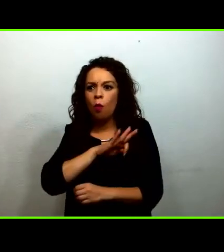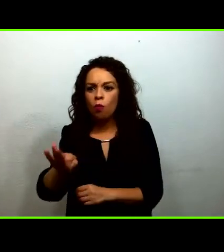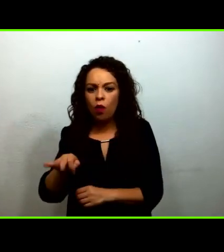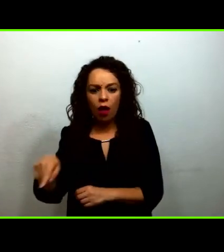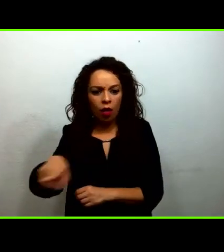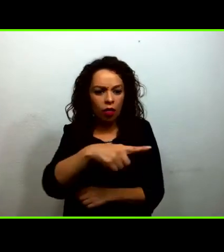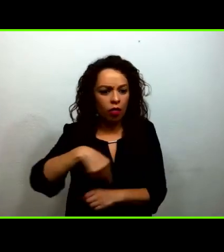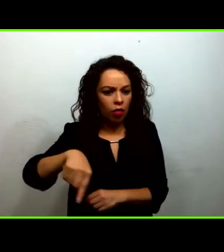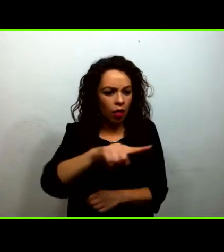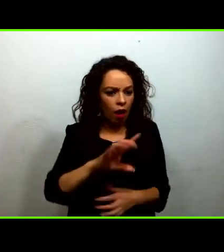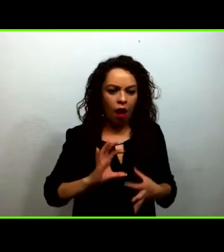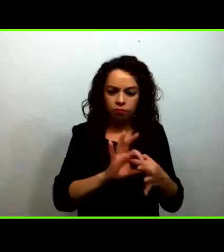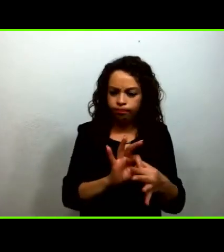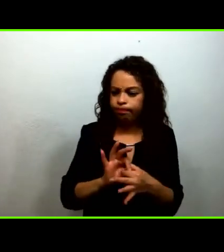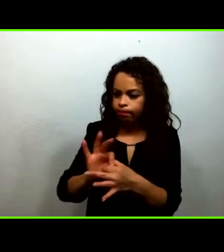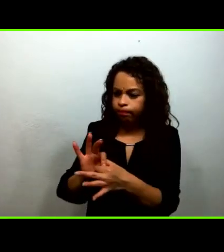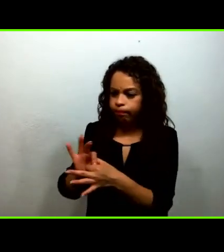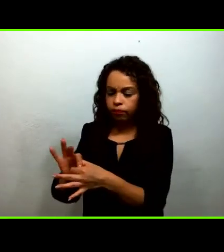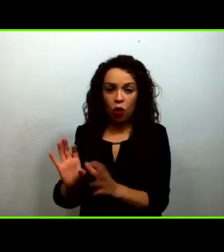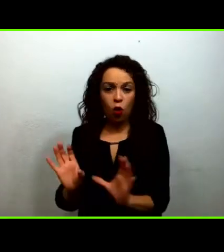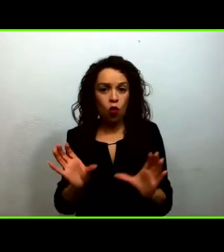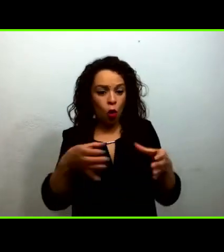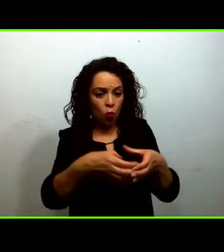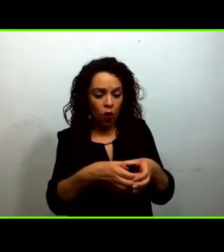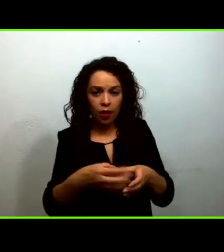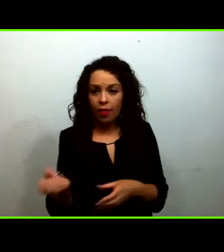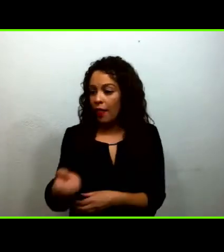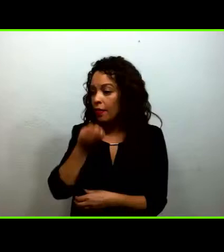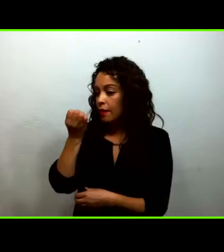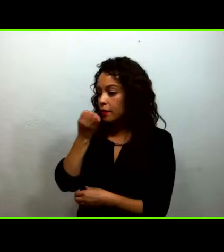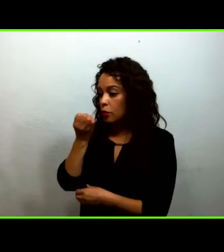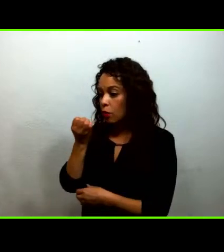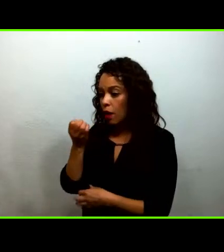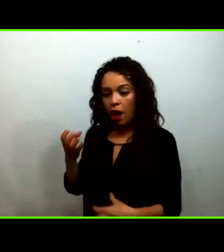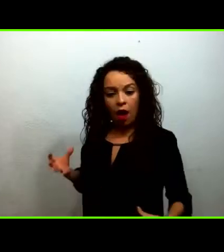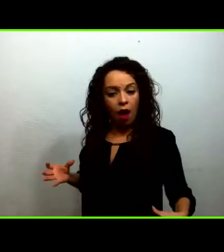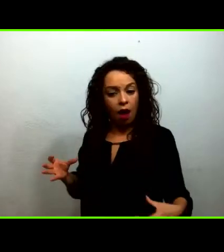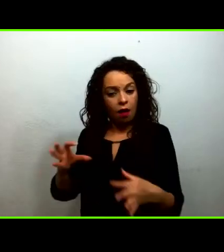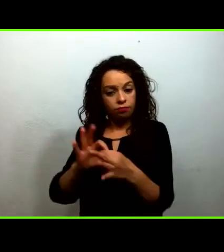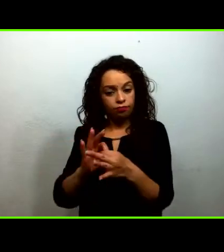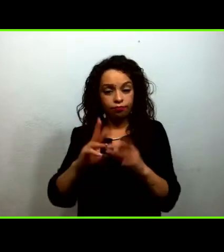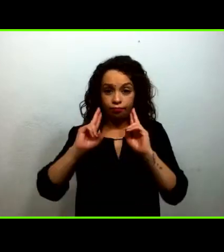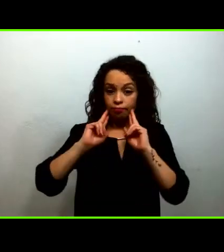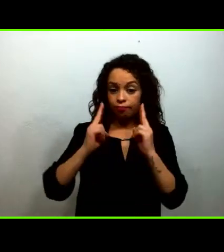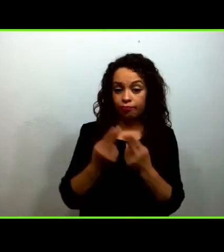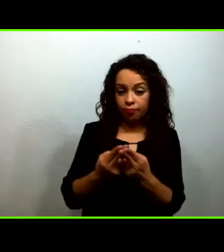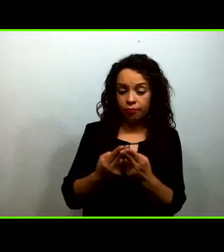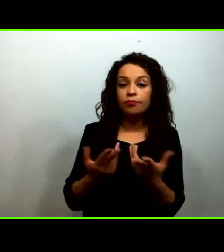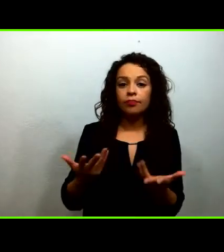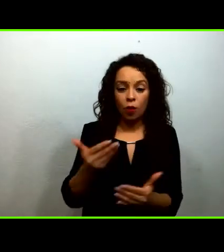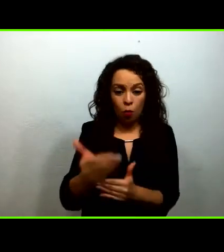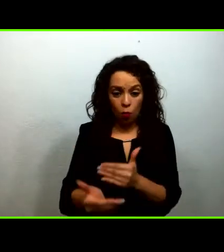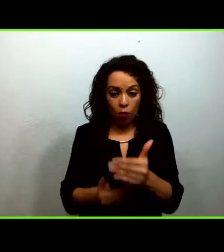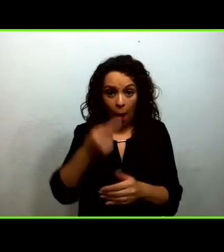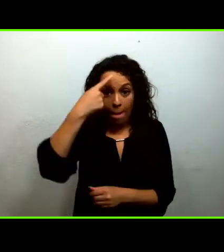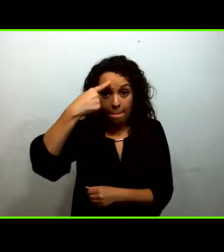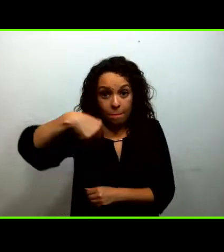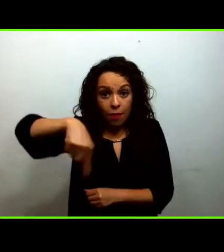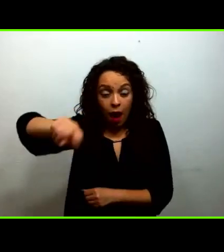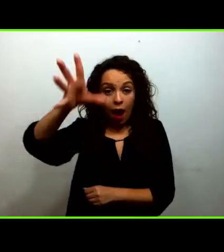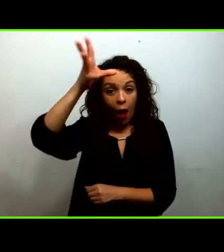escuela para que los procesos de aprendizaje, la